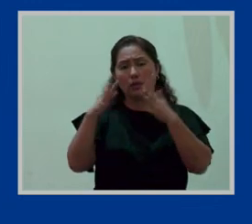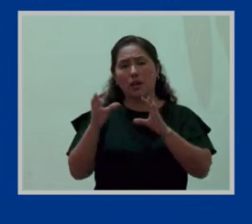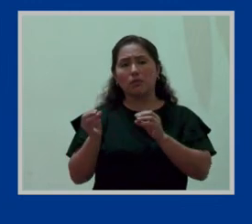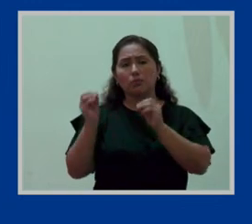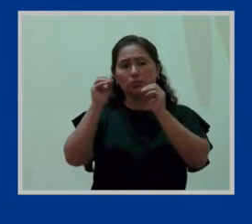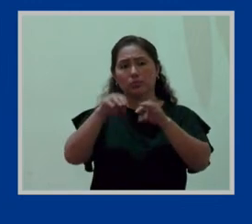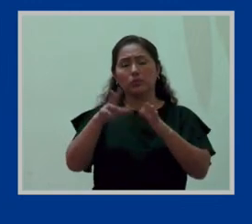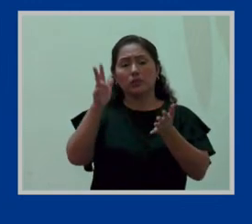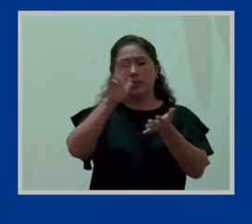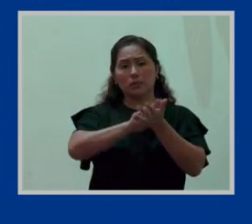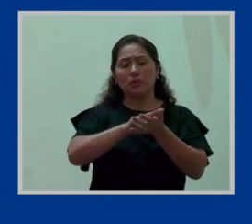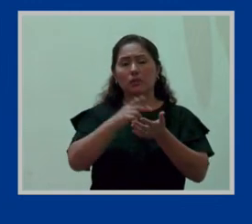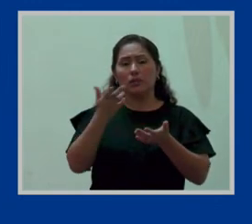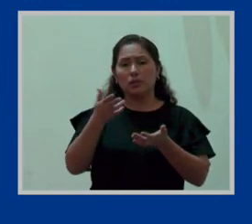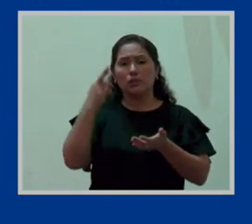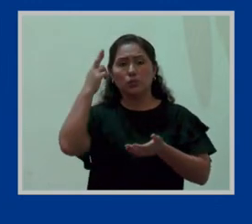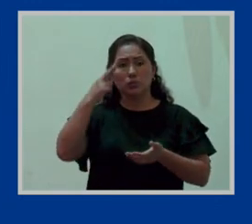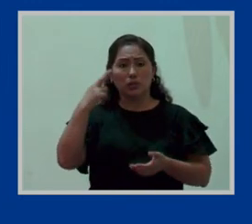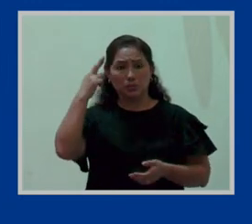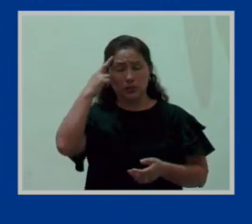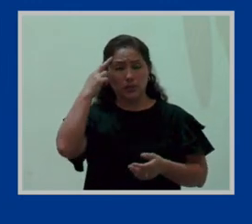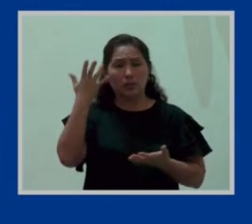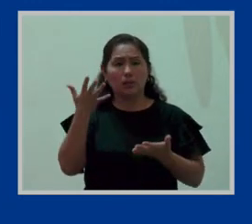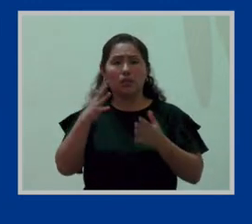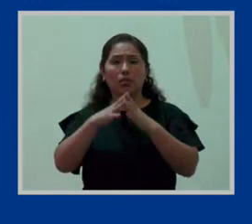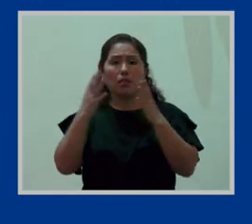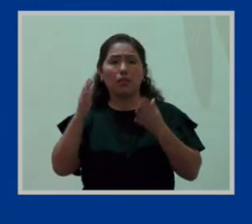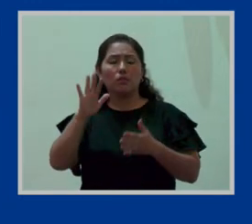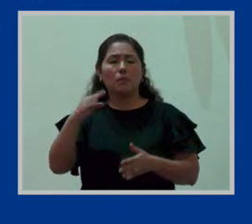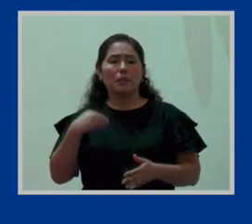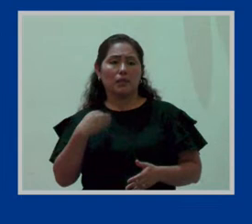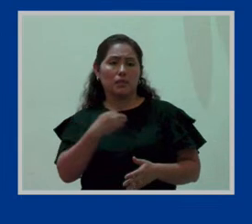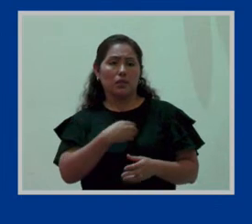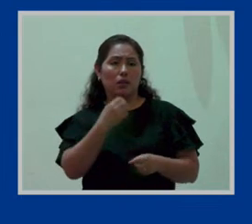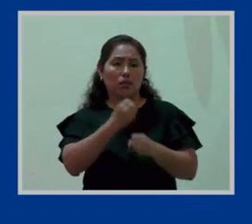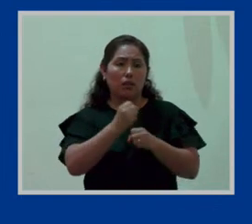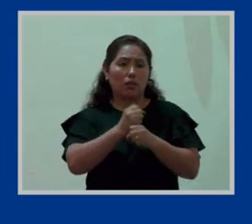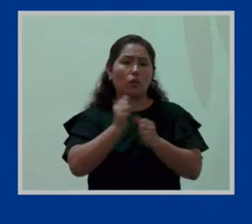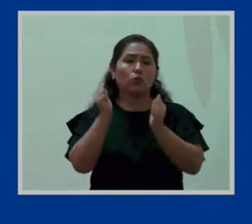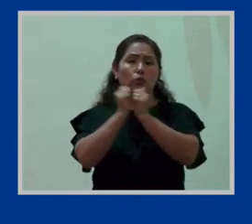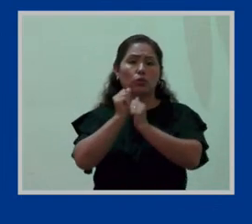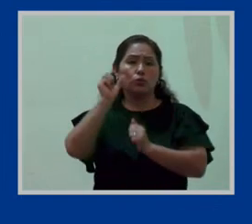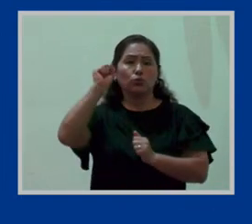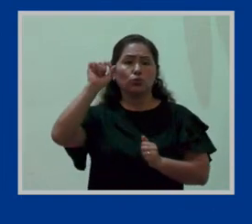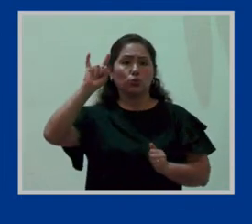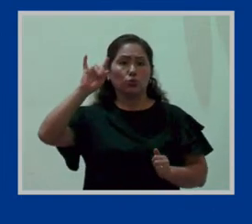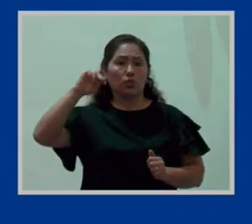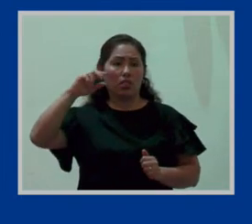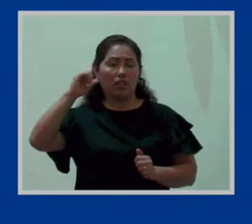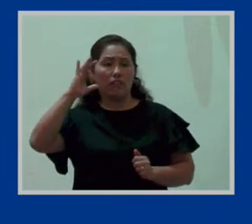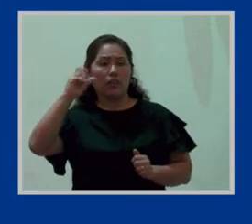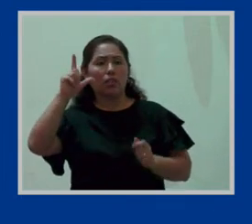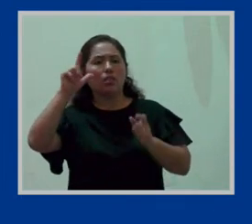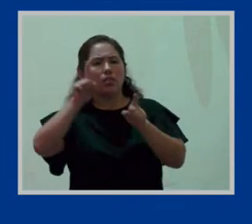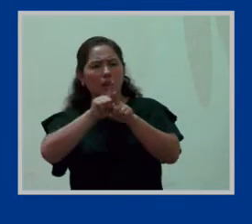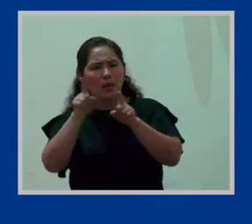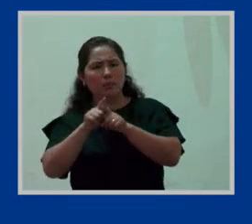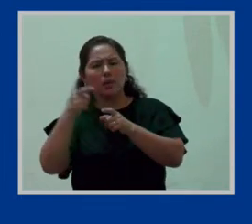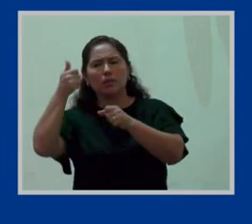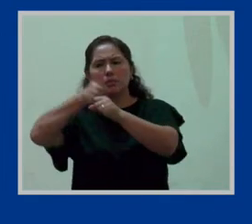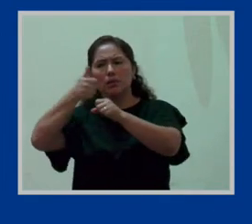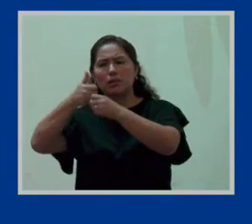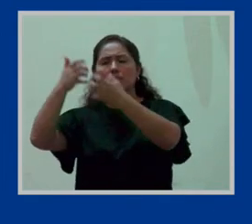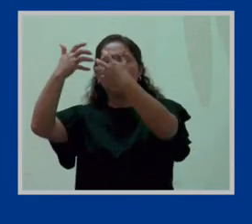reglamento, justamente, no tanto del Ministerio de Trabajo, Zunafil, pero también de las mismas empresas e